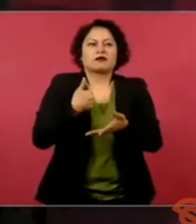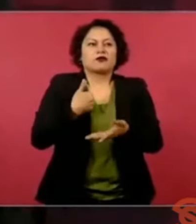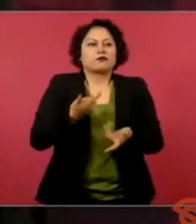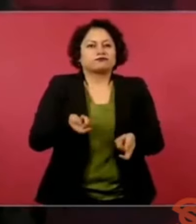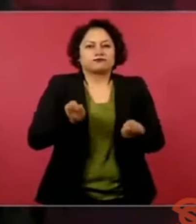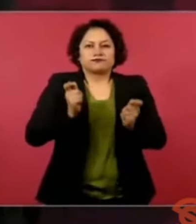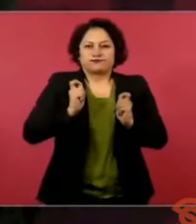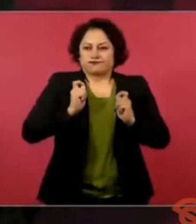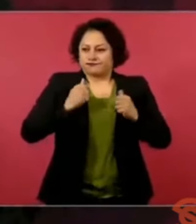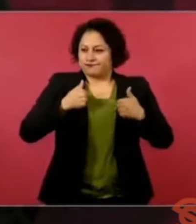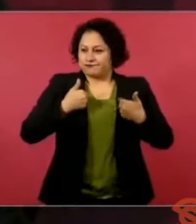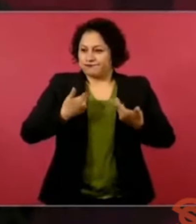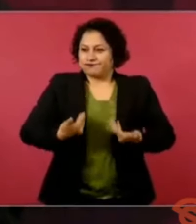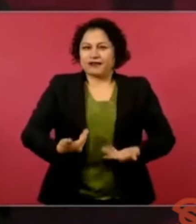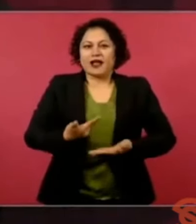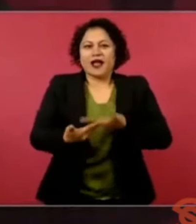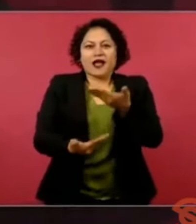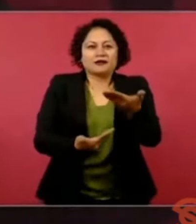no hay nada